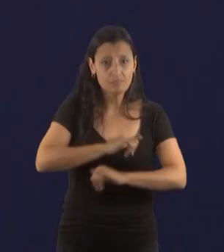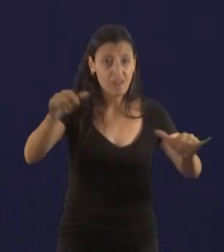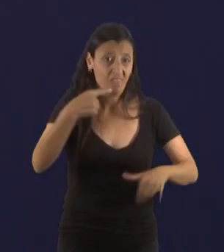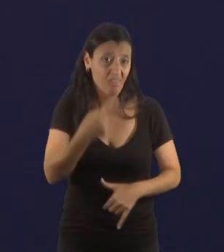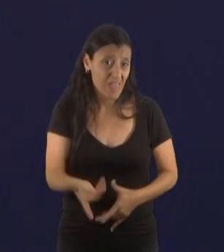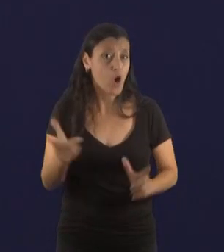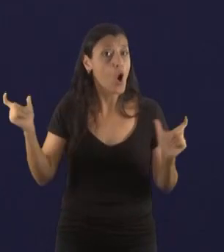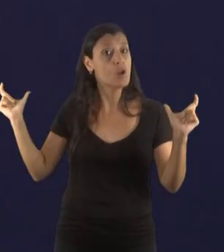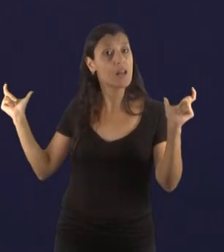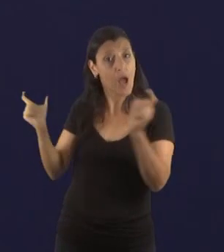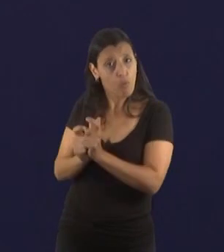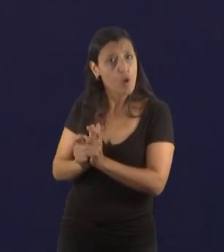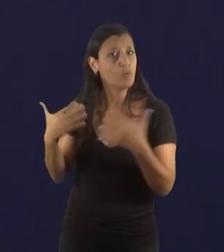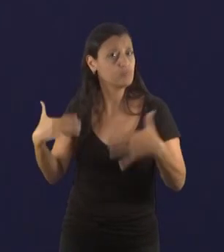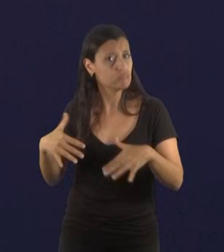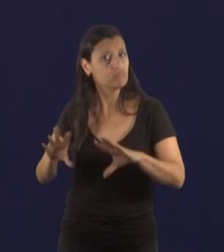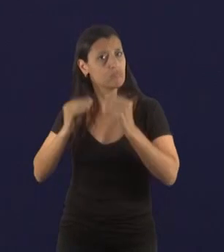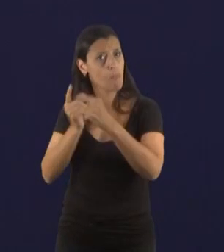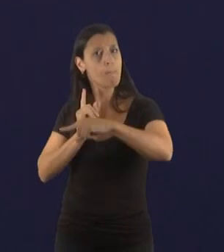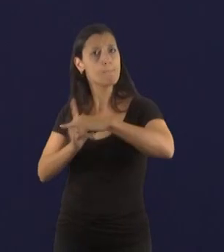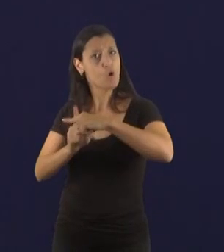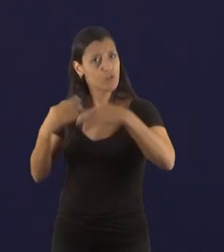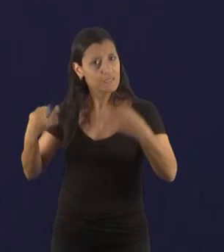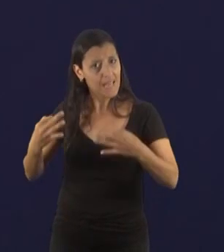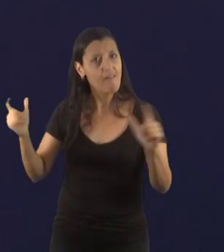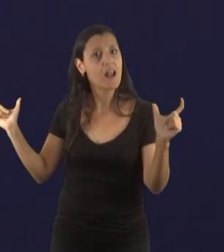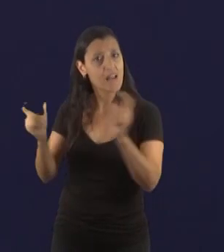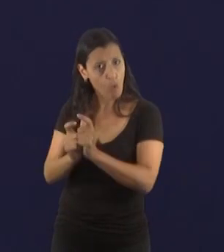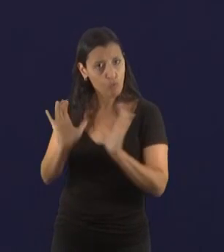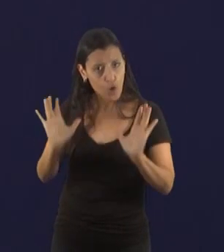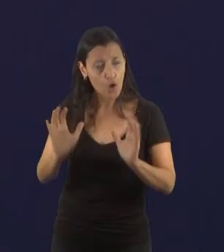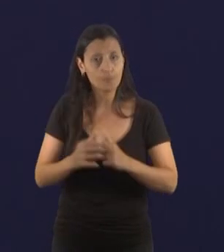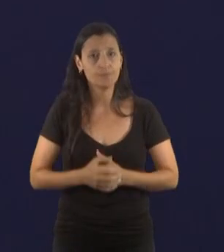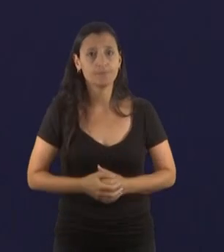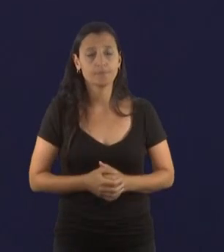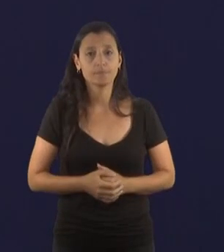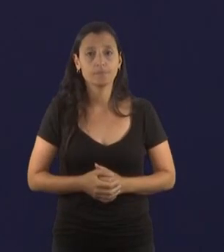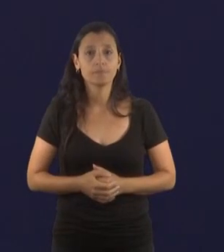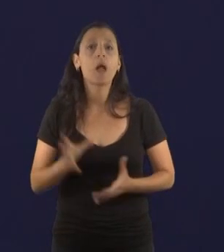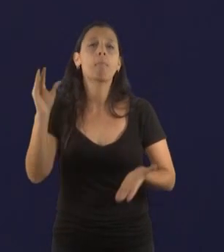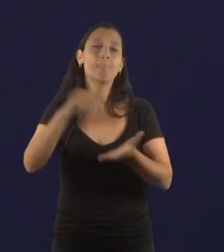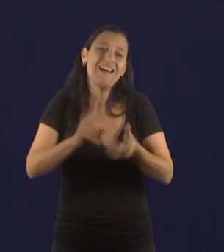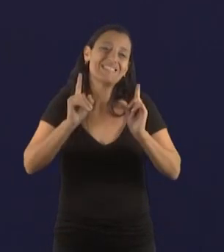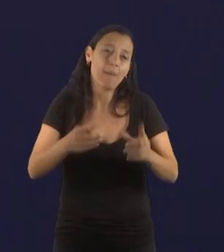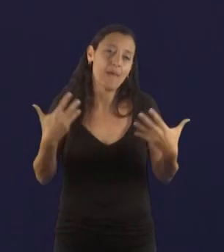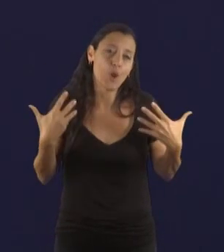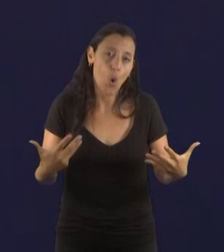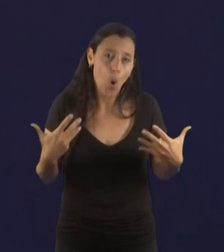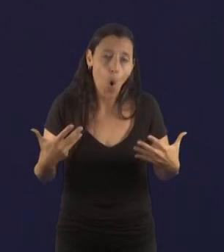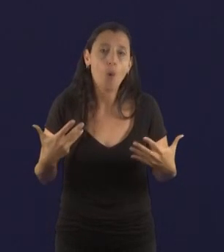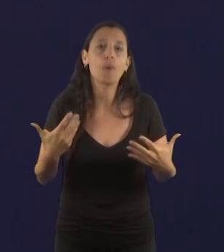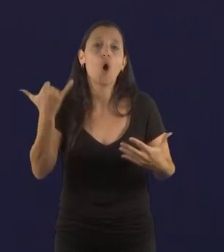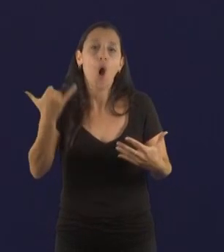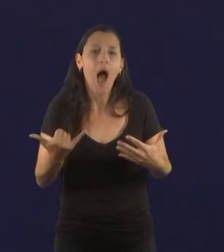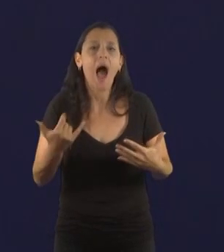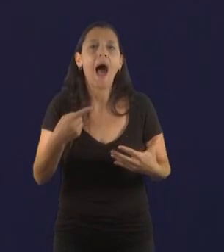reunión en excelentísimos términos, además de que, por supuesto, la vocación al